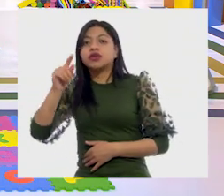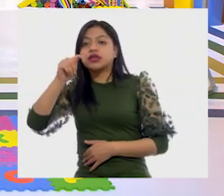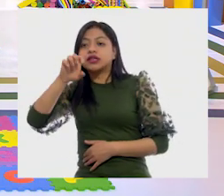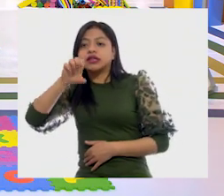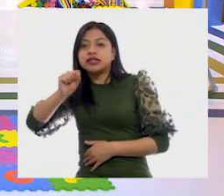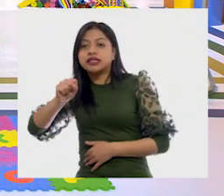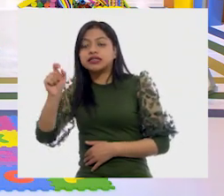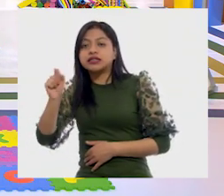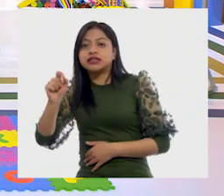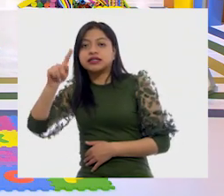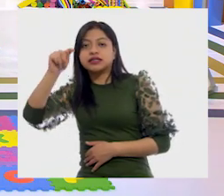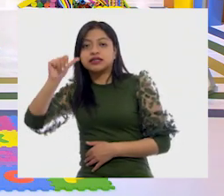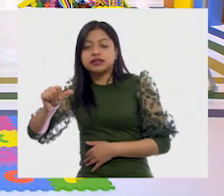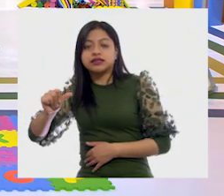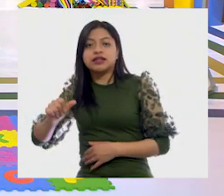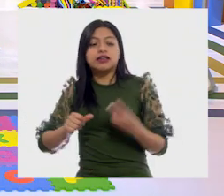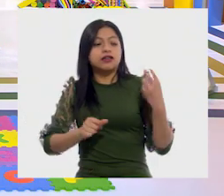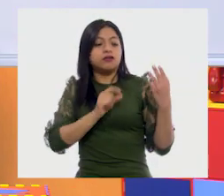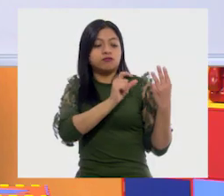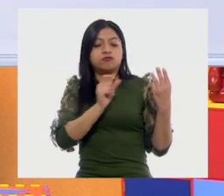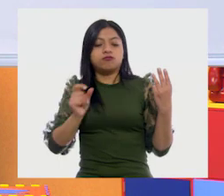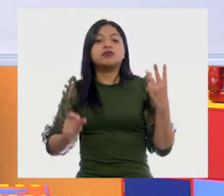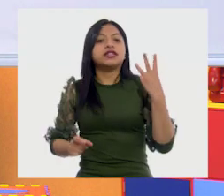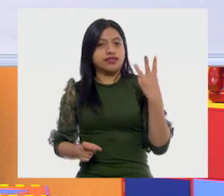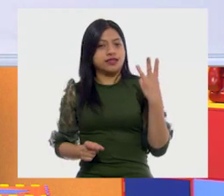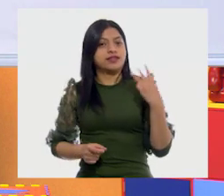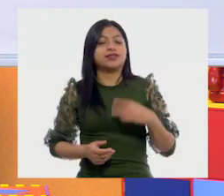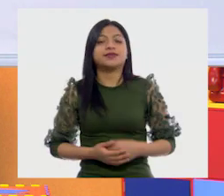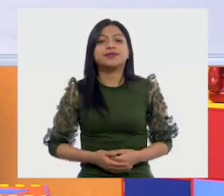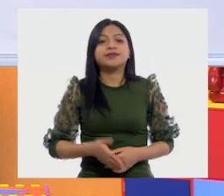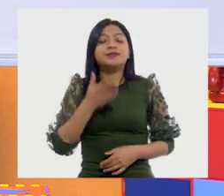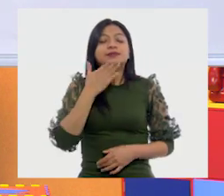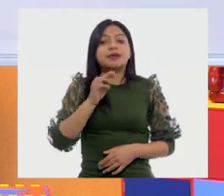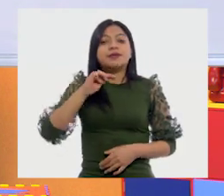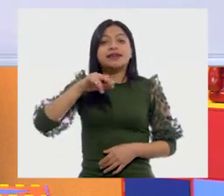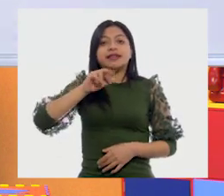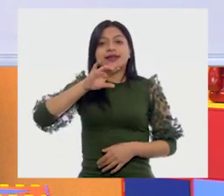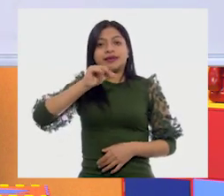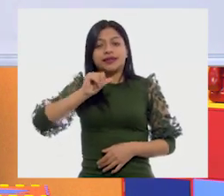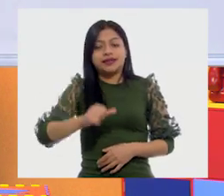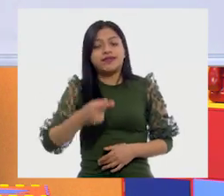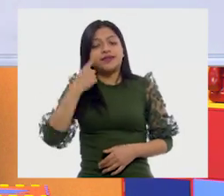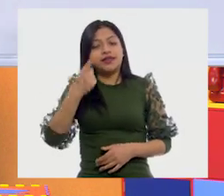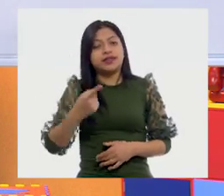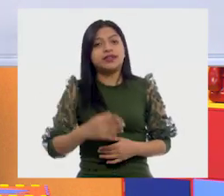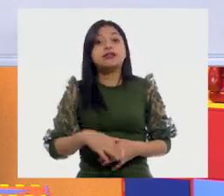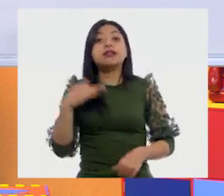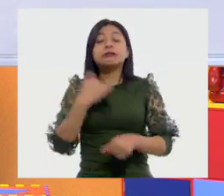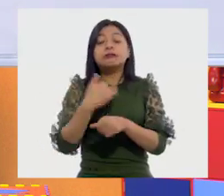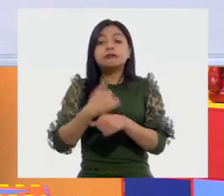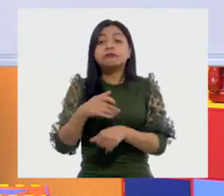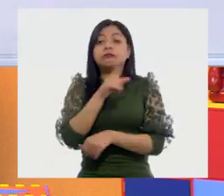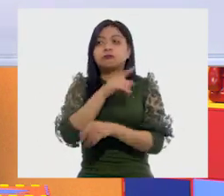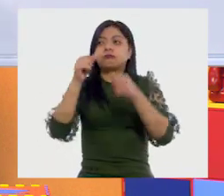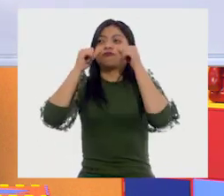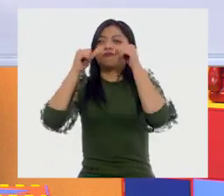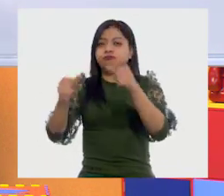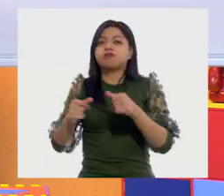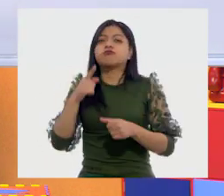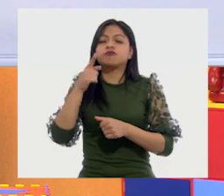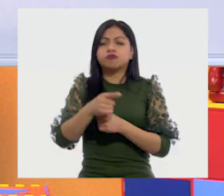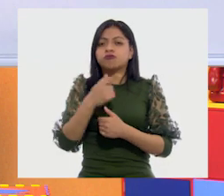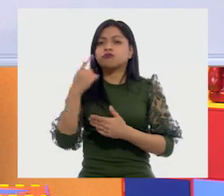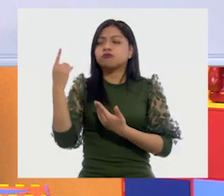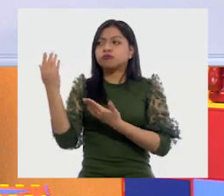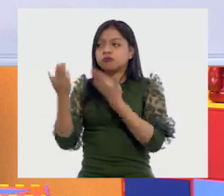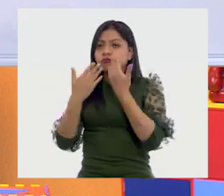Protesta. Tres. Tres. Muy bien, Mariana. Ahora, para seguir analizando y viendo estos carteles o los